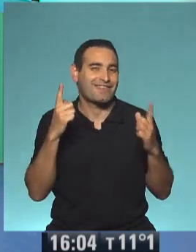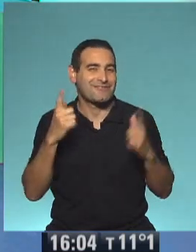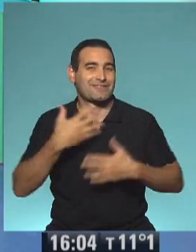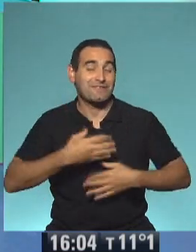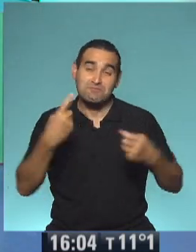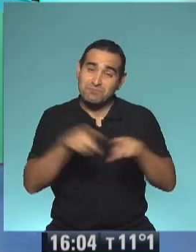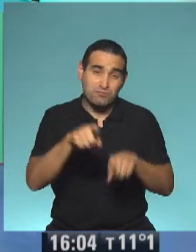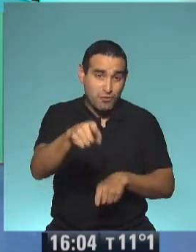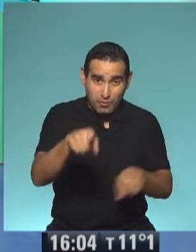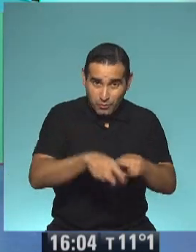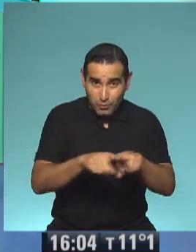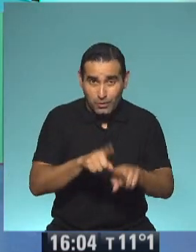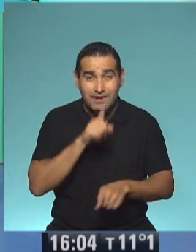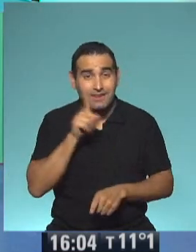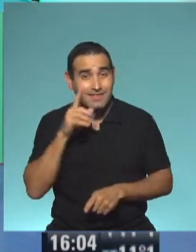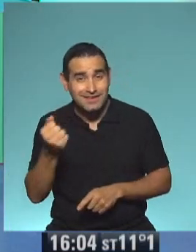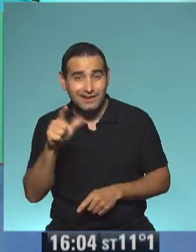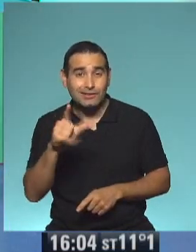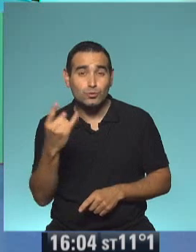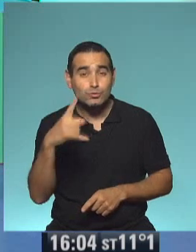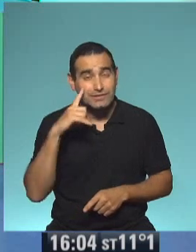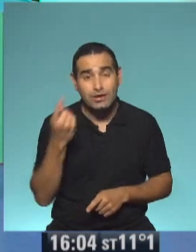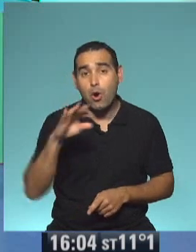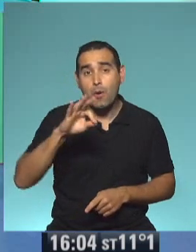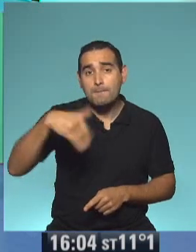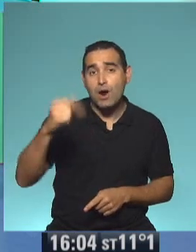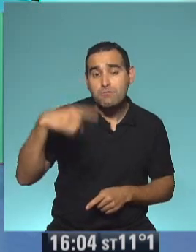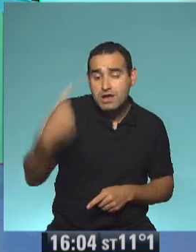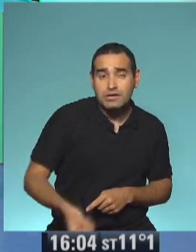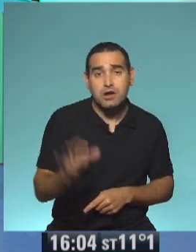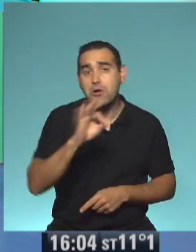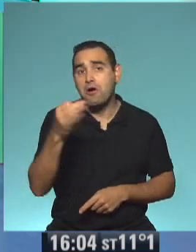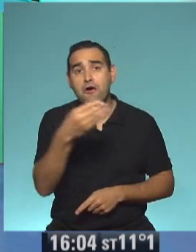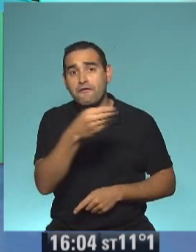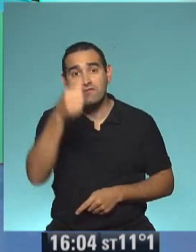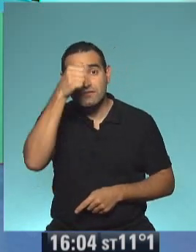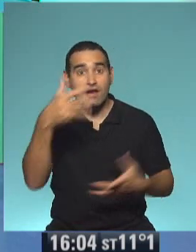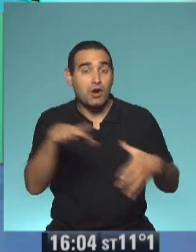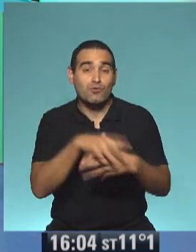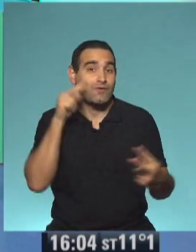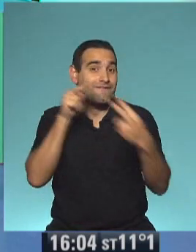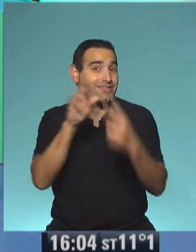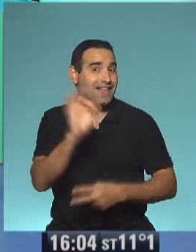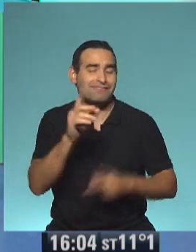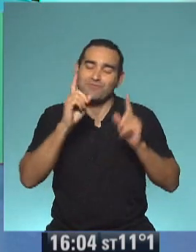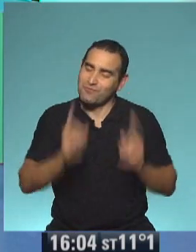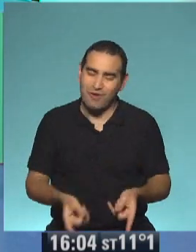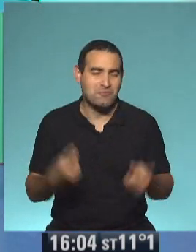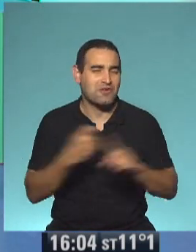increíble. Si ustedes también cumplen como la tía Lucy hoy, o como Mau mañana, o quizás cumplen en el fin de semana, que justo no nos vemos, no hay problema,